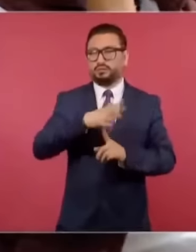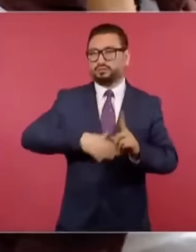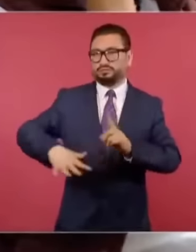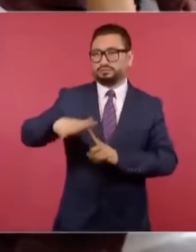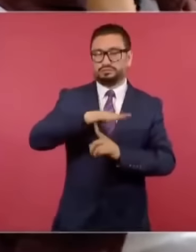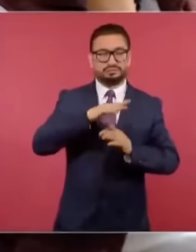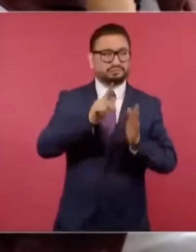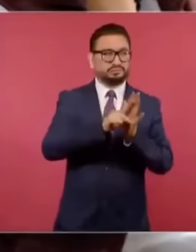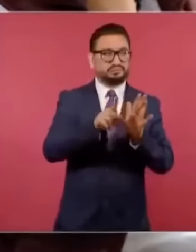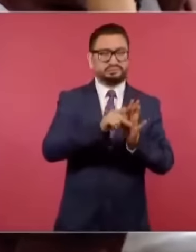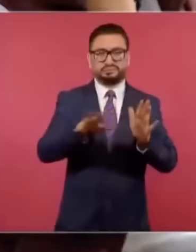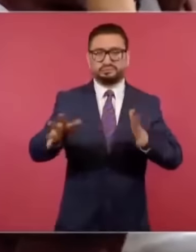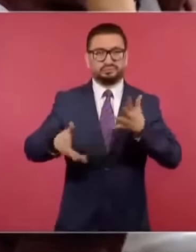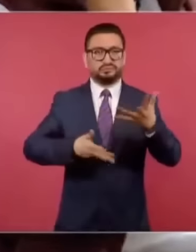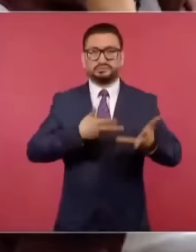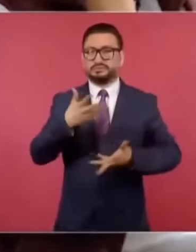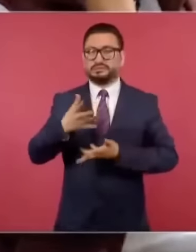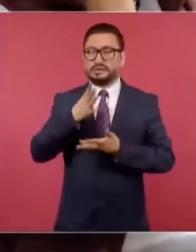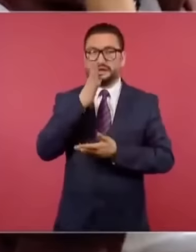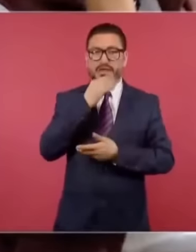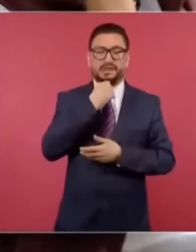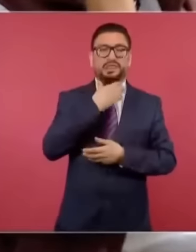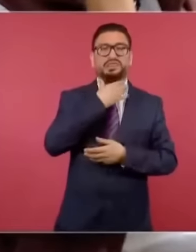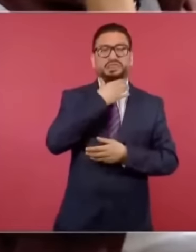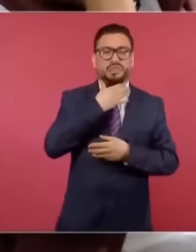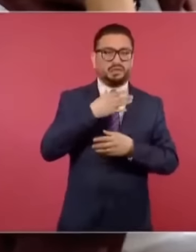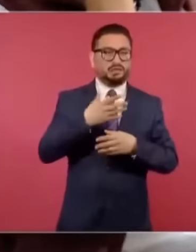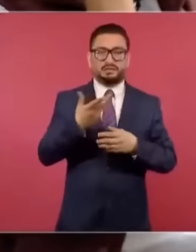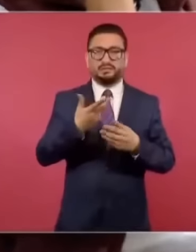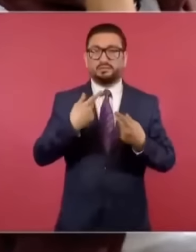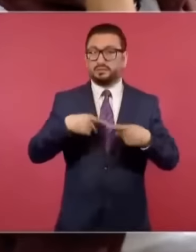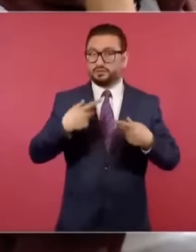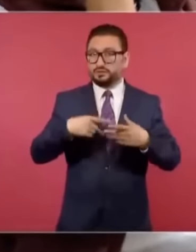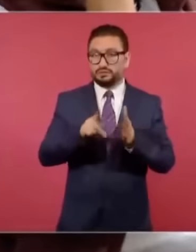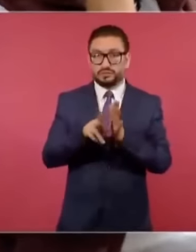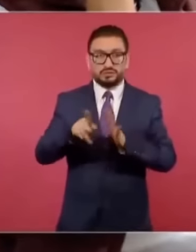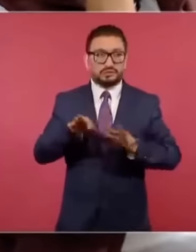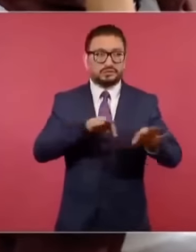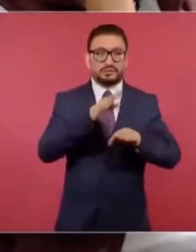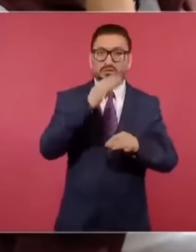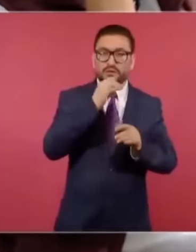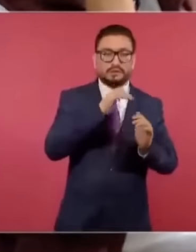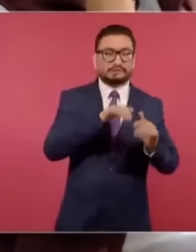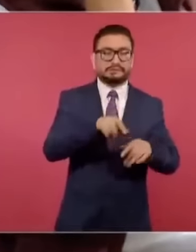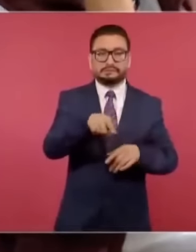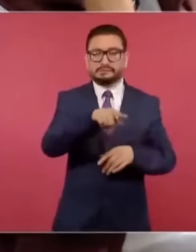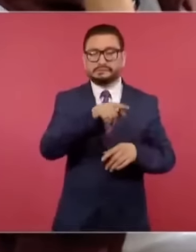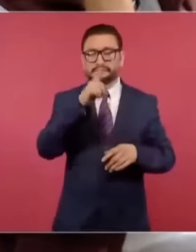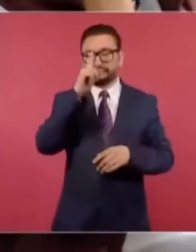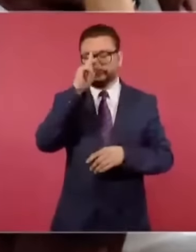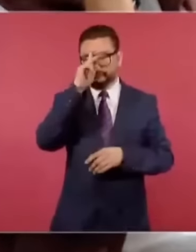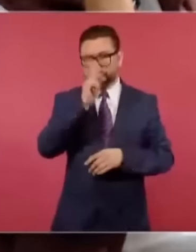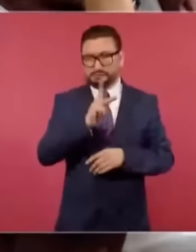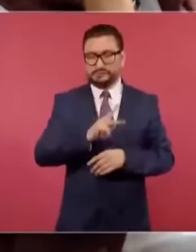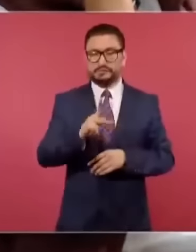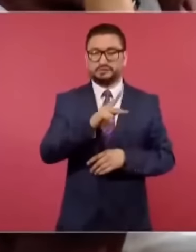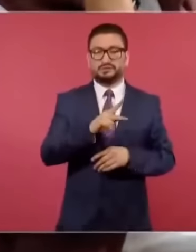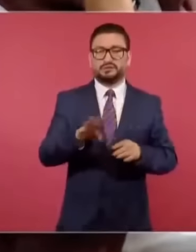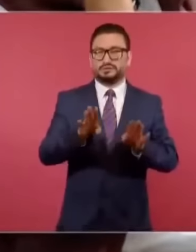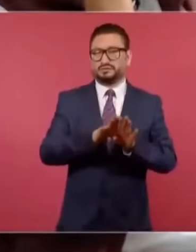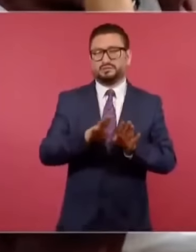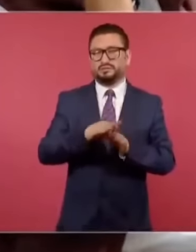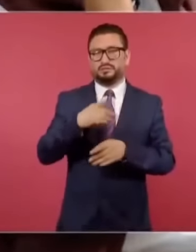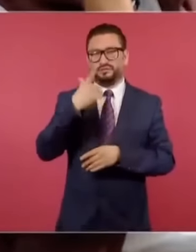mediático que ya no tiene capacidad para darle trabajo a todos. Y me parece que esa circunstancia es una ruindad